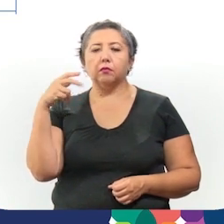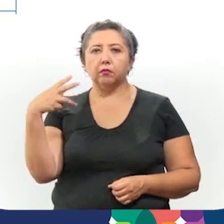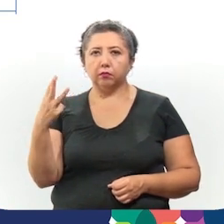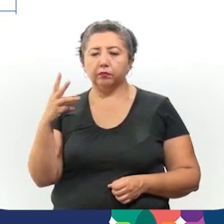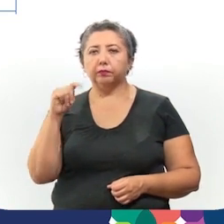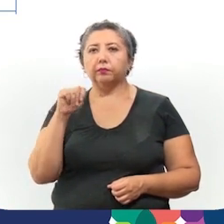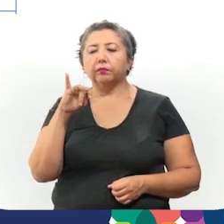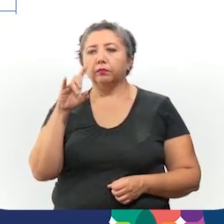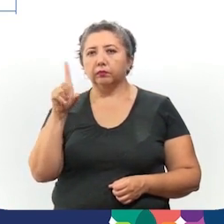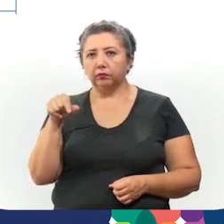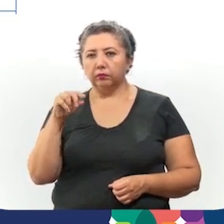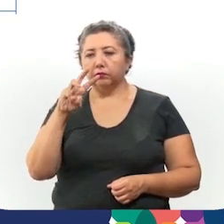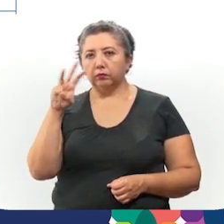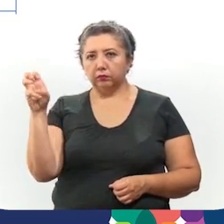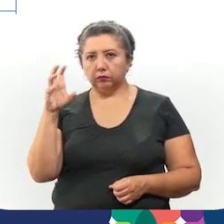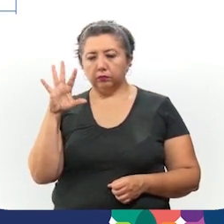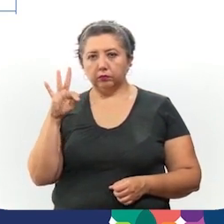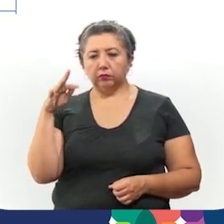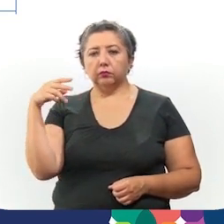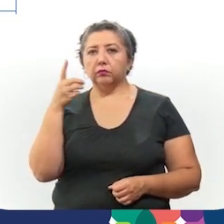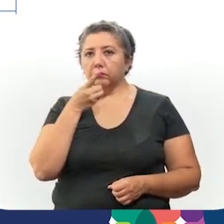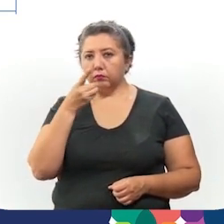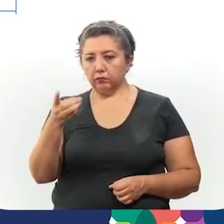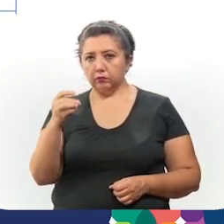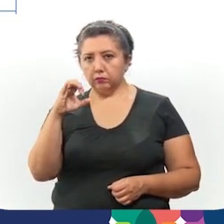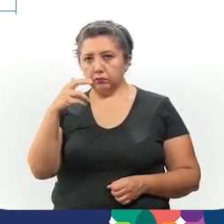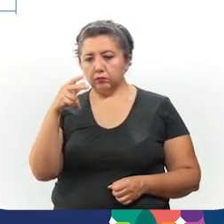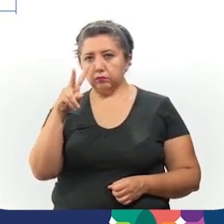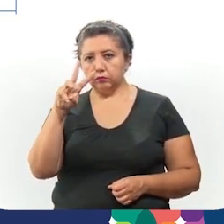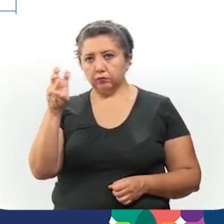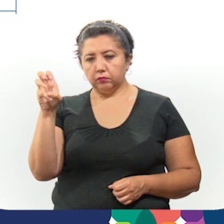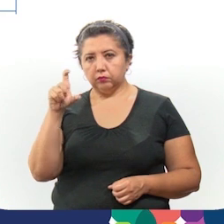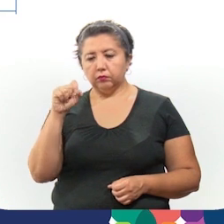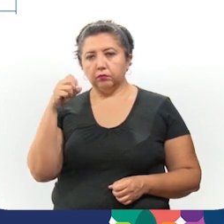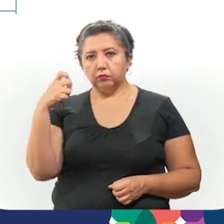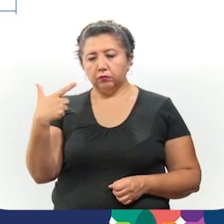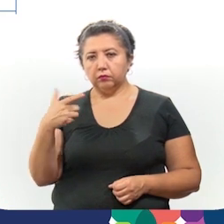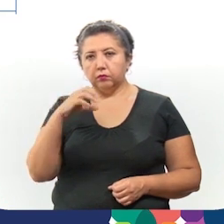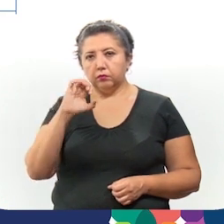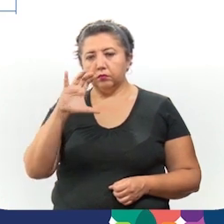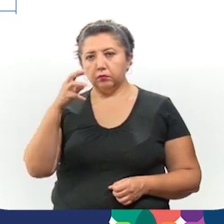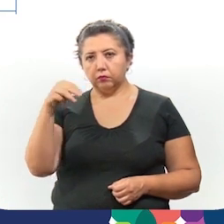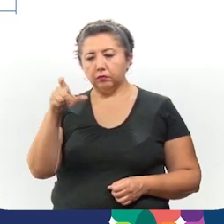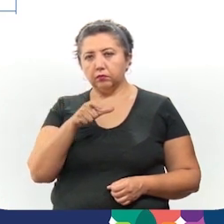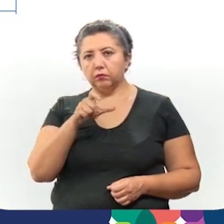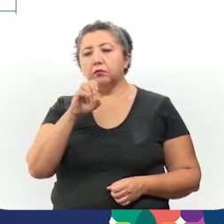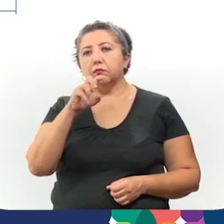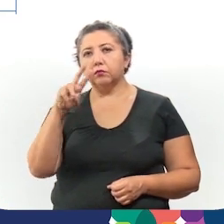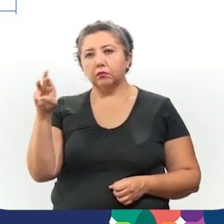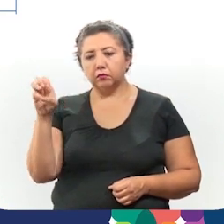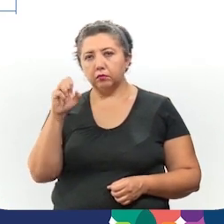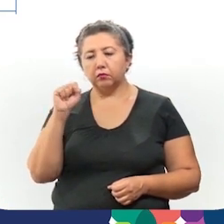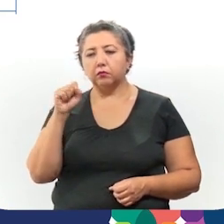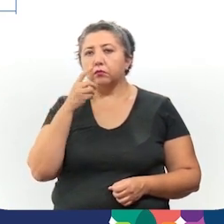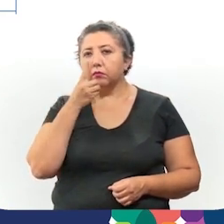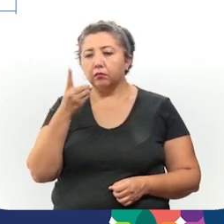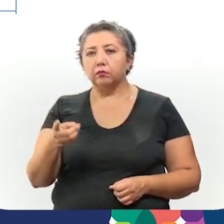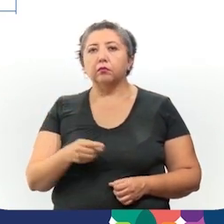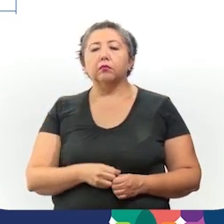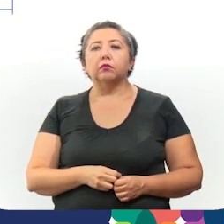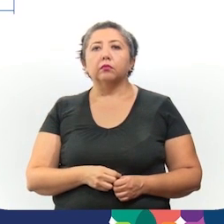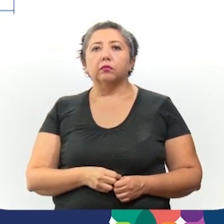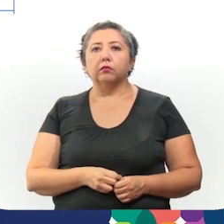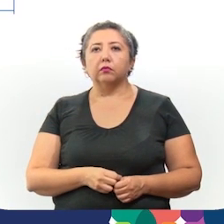Temozón, 332, Oshkushcap, 327, Chemash, 306, Tinum, 264.